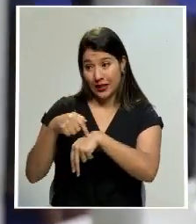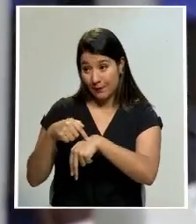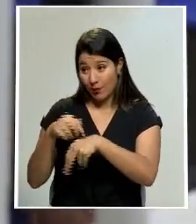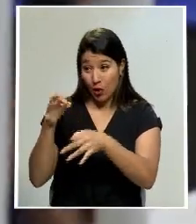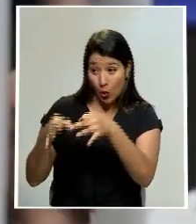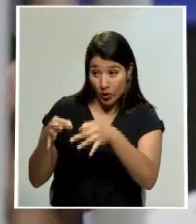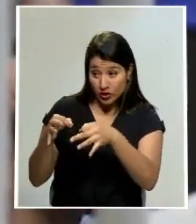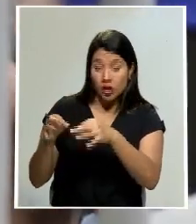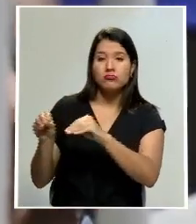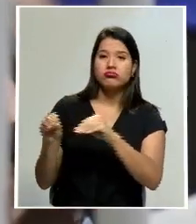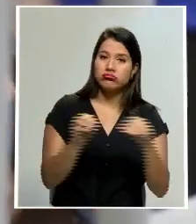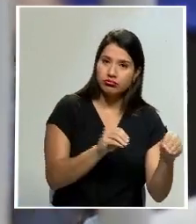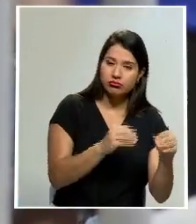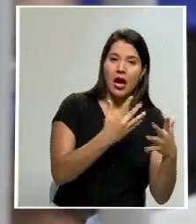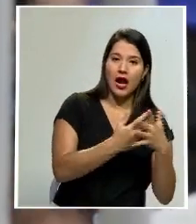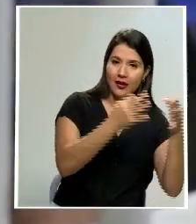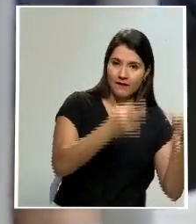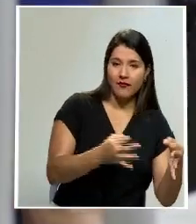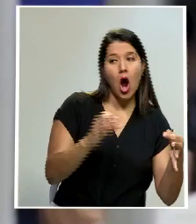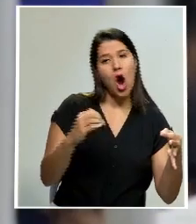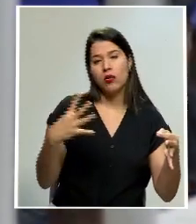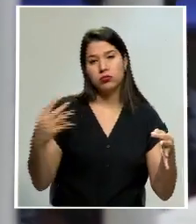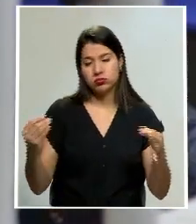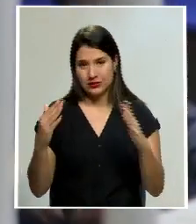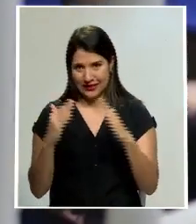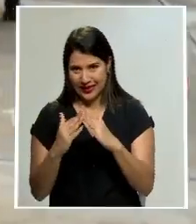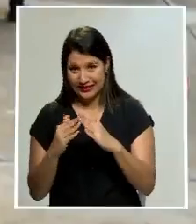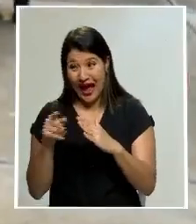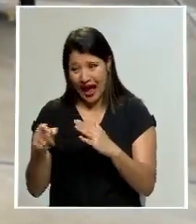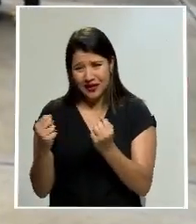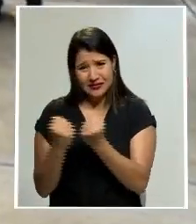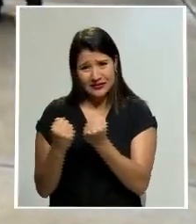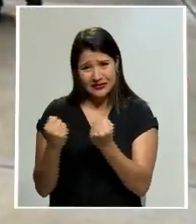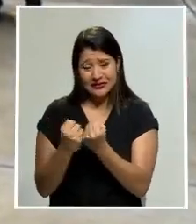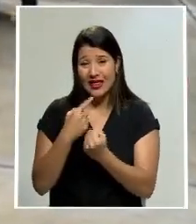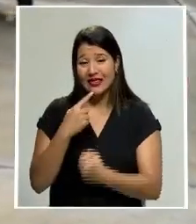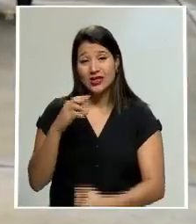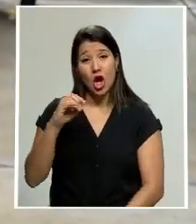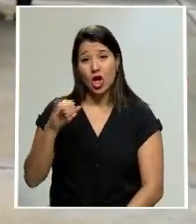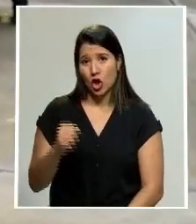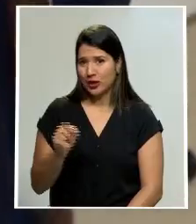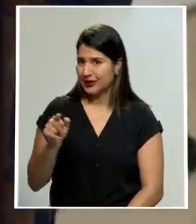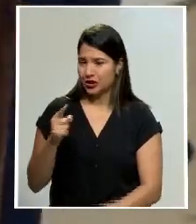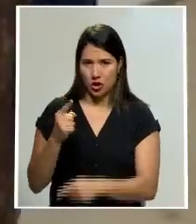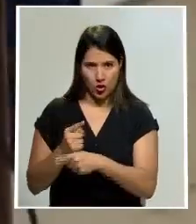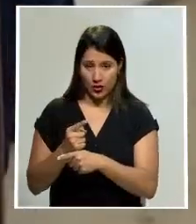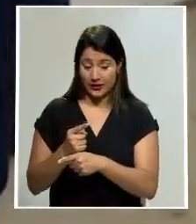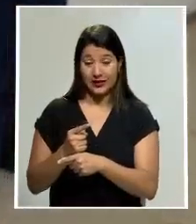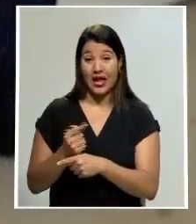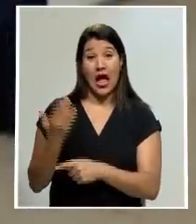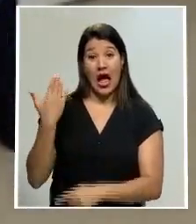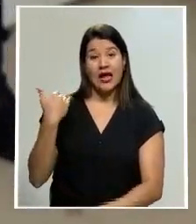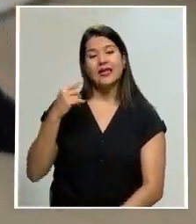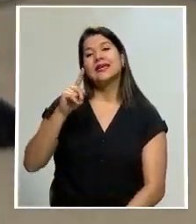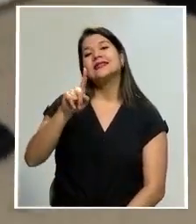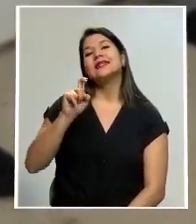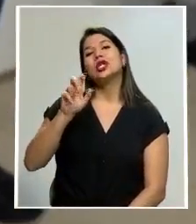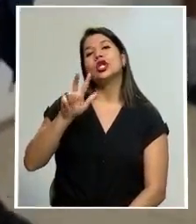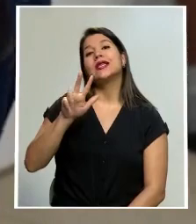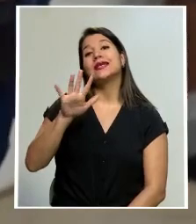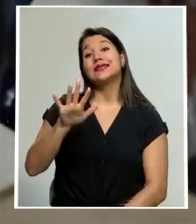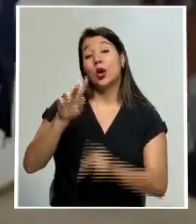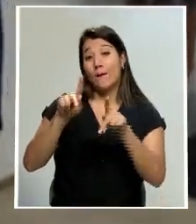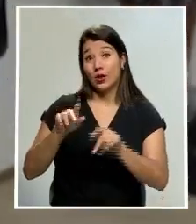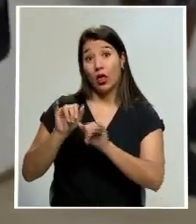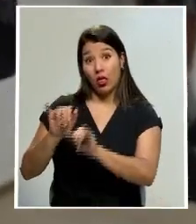en el que hay personas que pasan más de 20 días en celdas judiciales. El jueves anterior, Justicia trasladó a 135 privados de libertad de